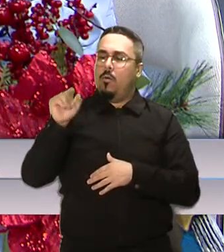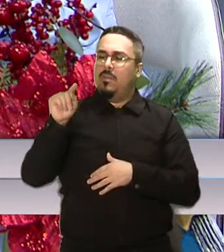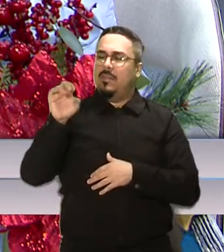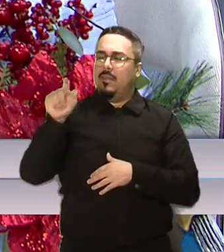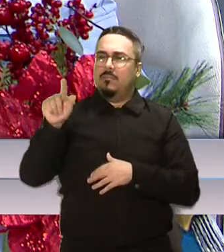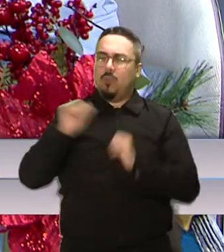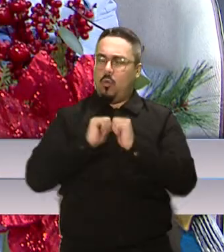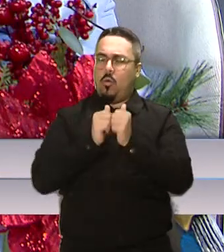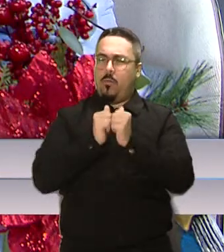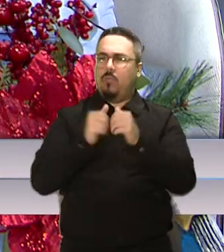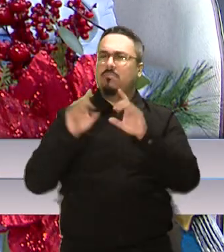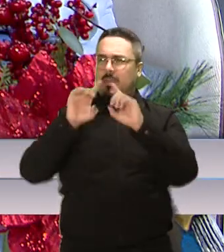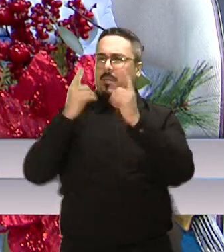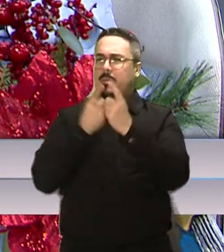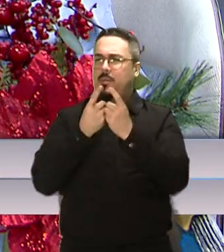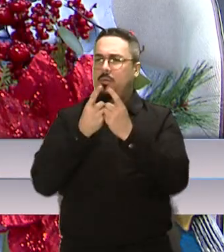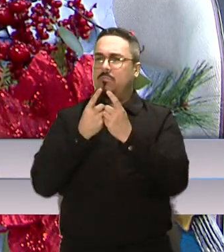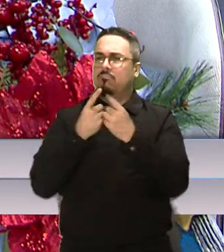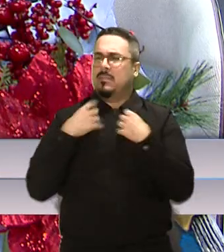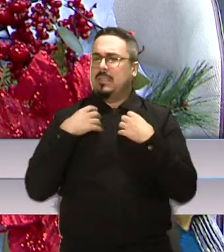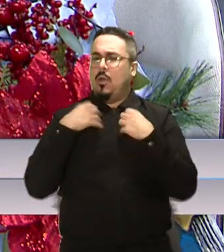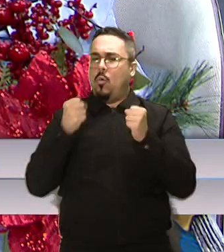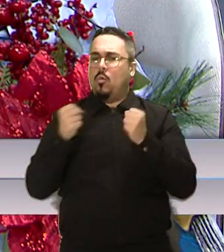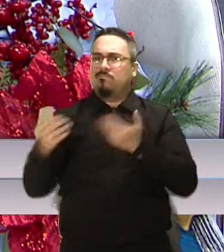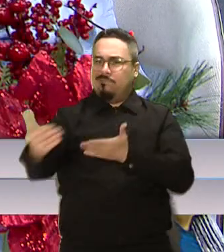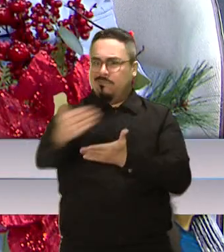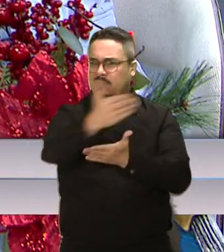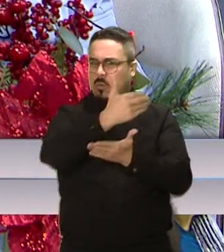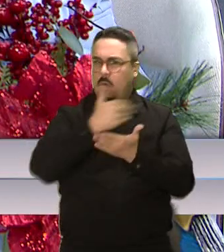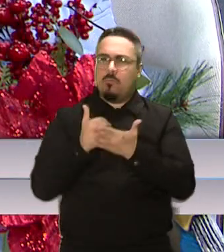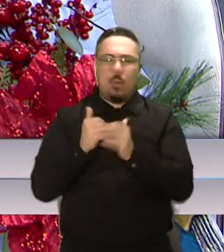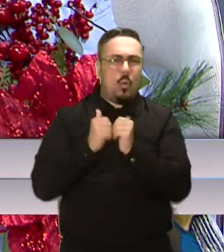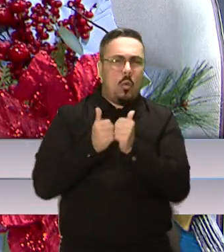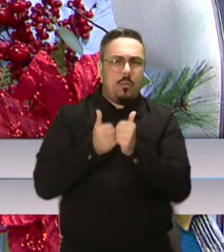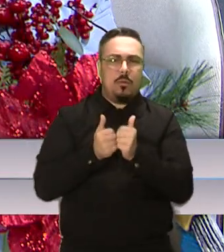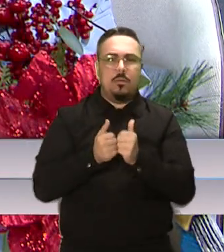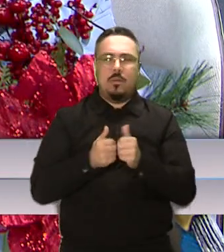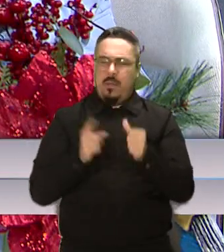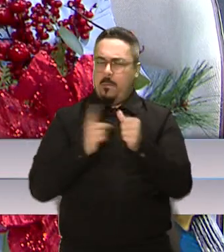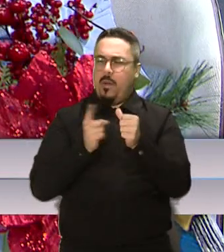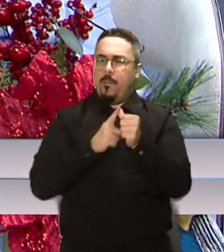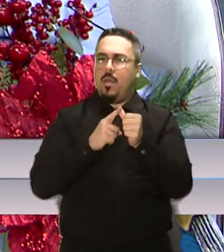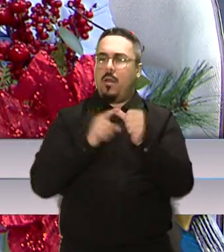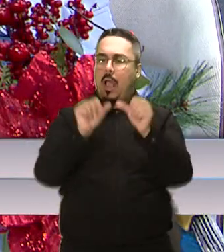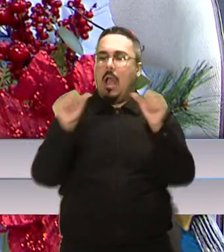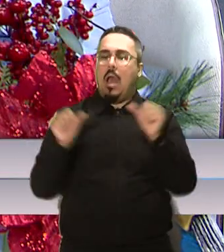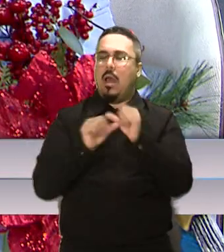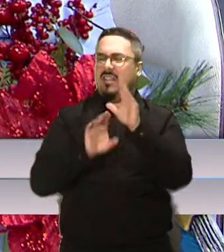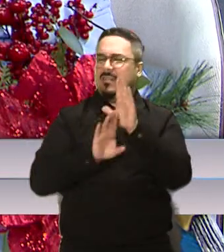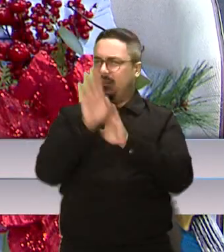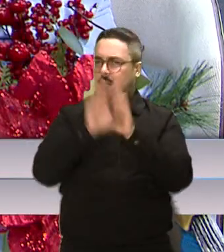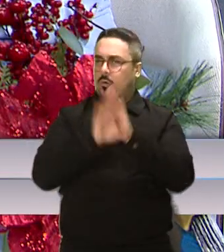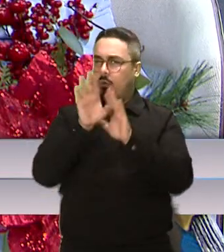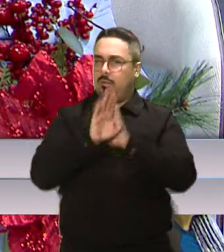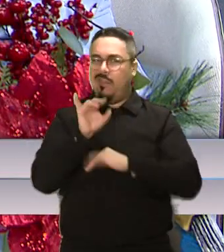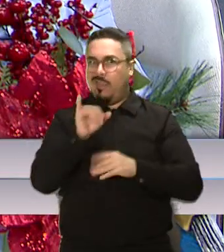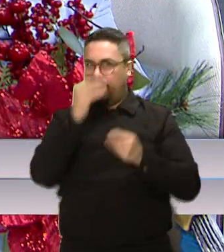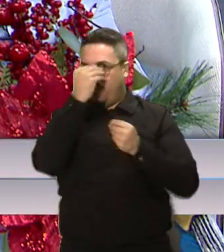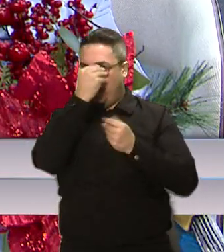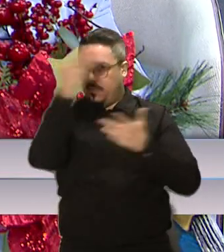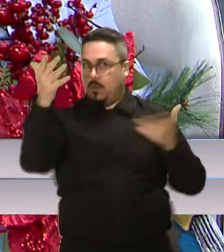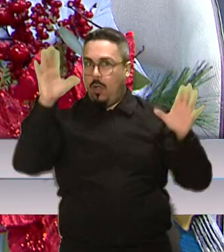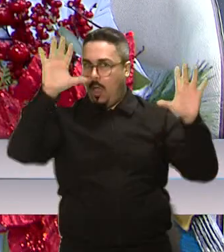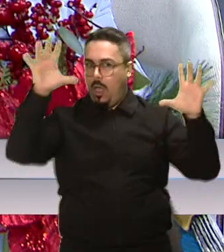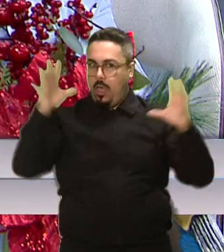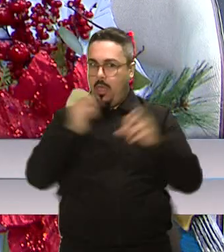información. Se había señalado como un, ¿verdad? Un área de desarrollo. El que no teníamos toda esa información centralizada, ahora